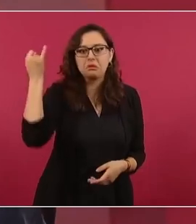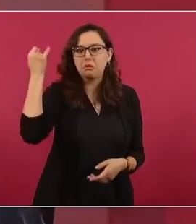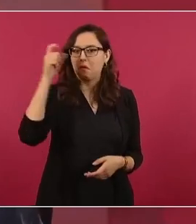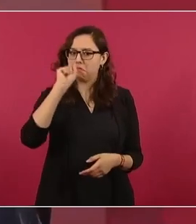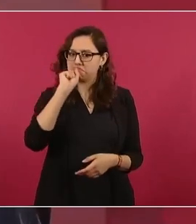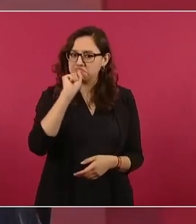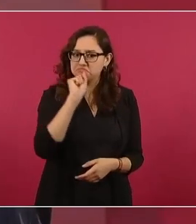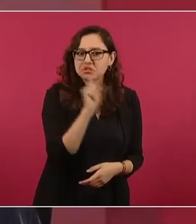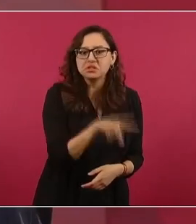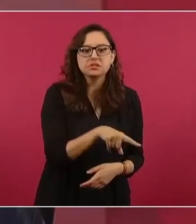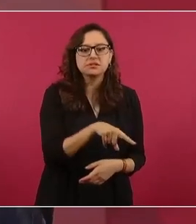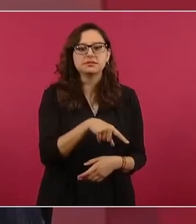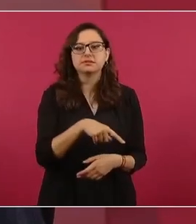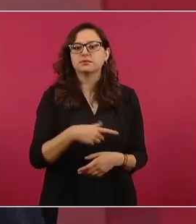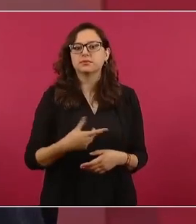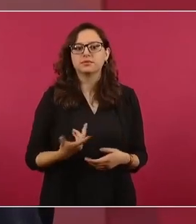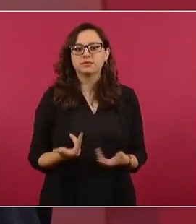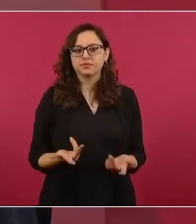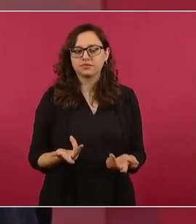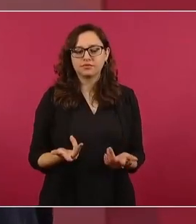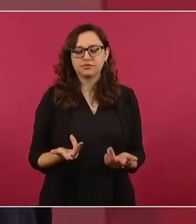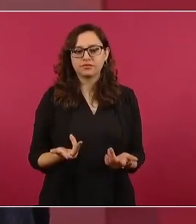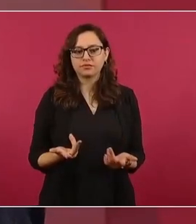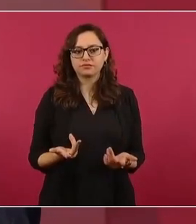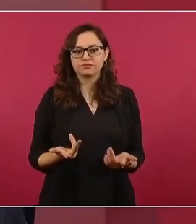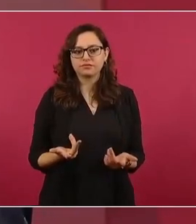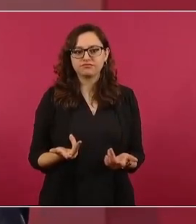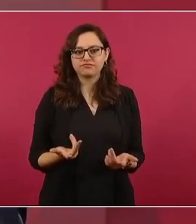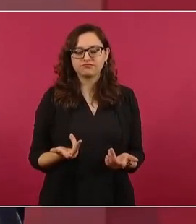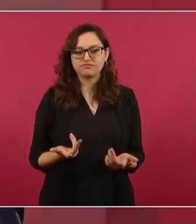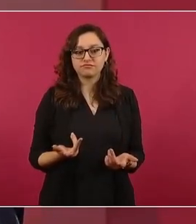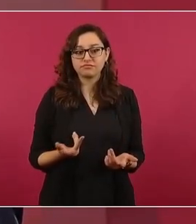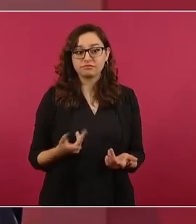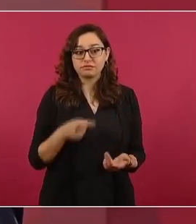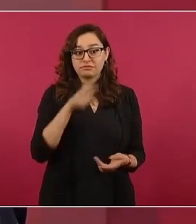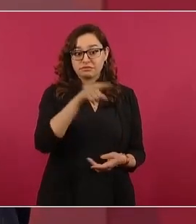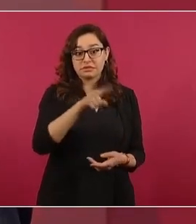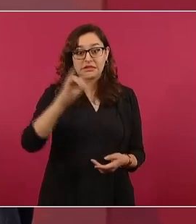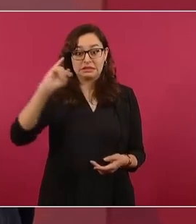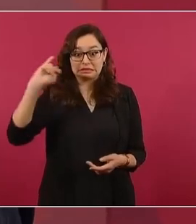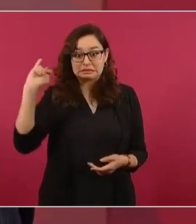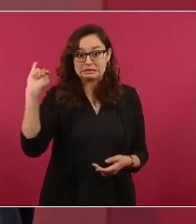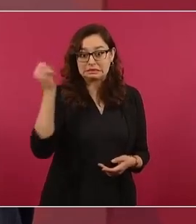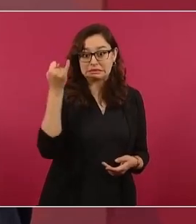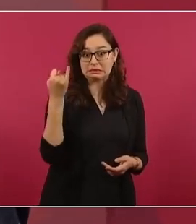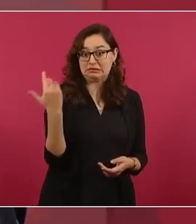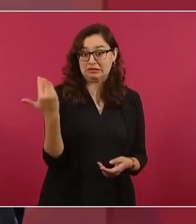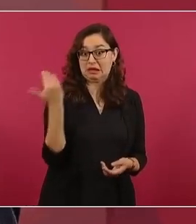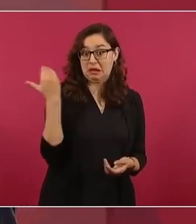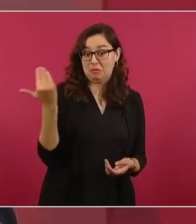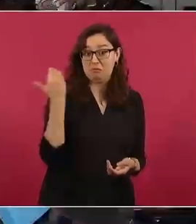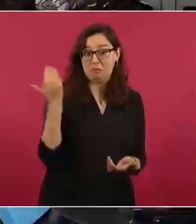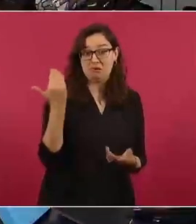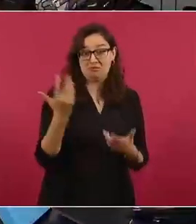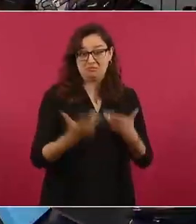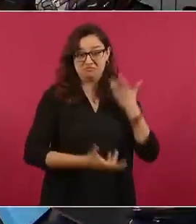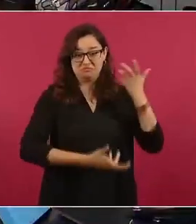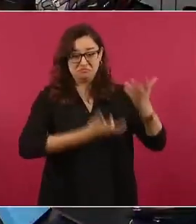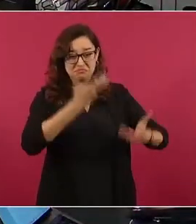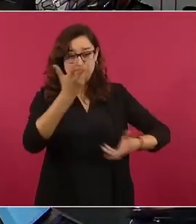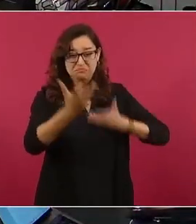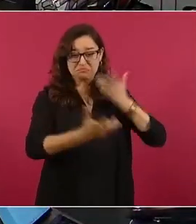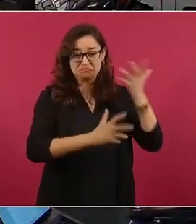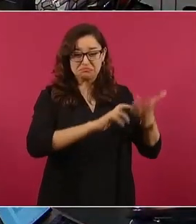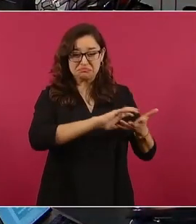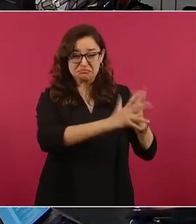a pesar de que fuimos unos días después, después de la quema de los